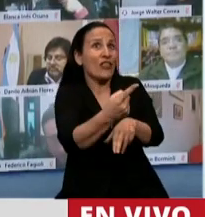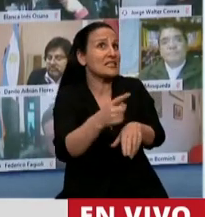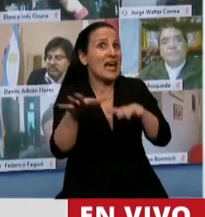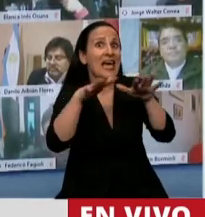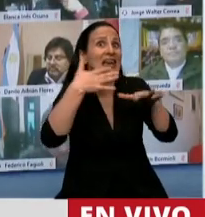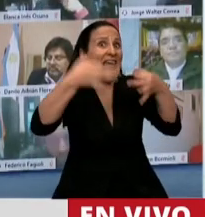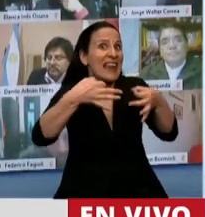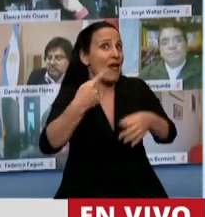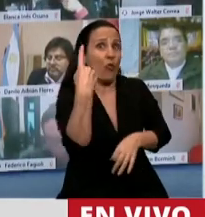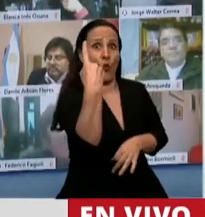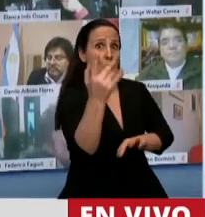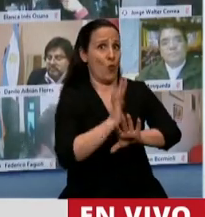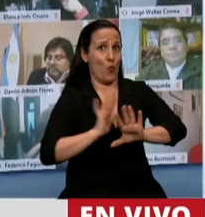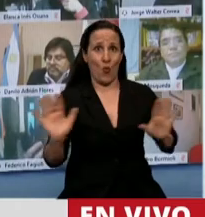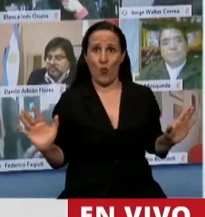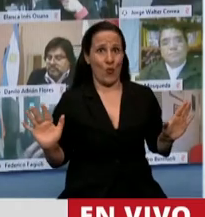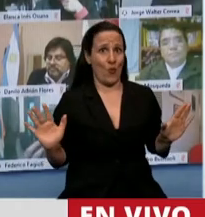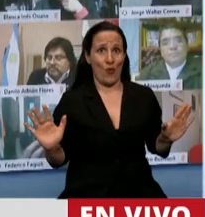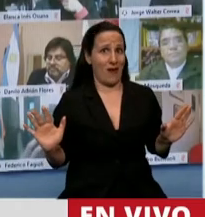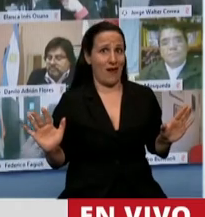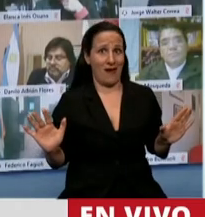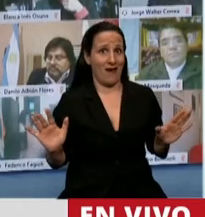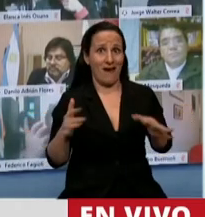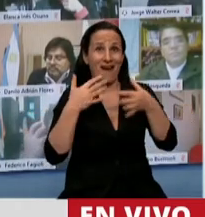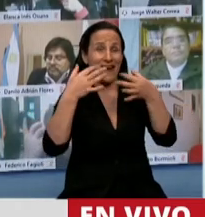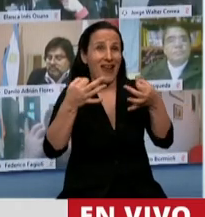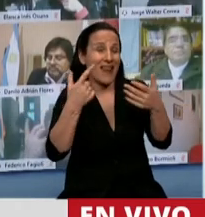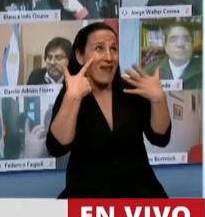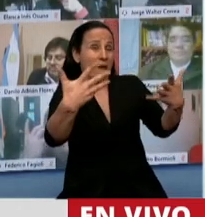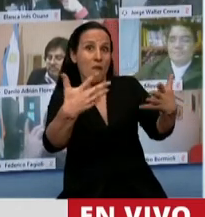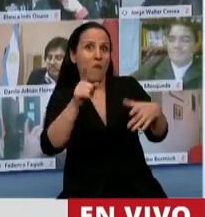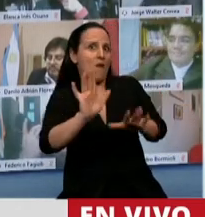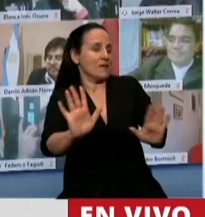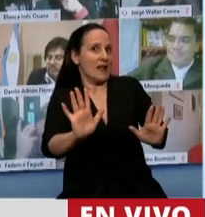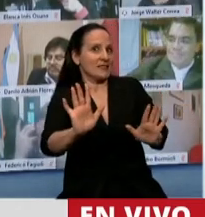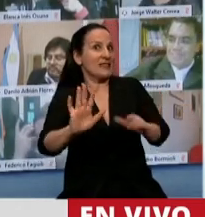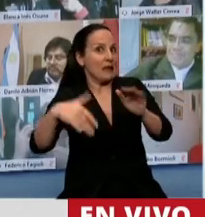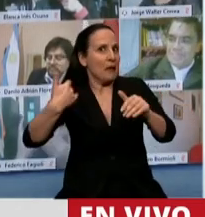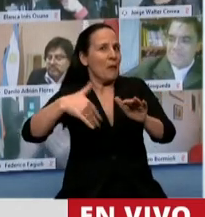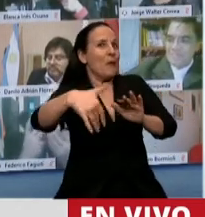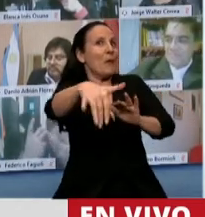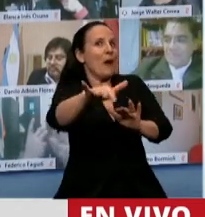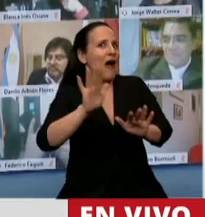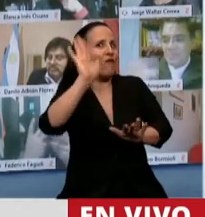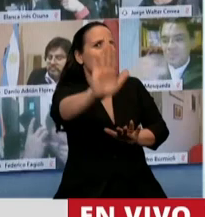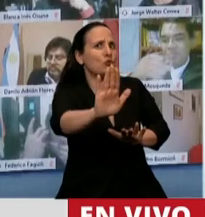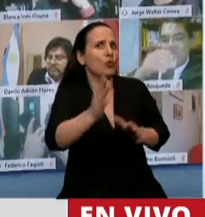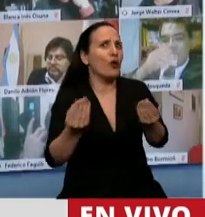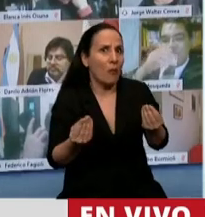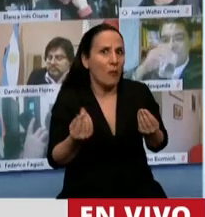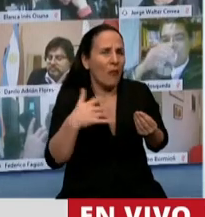y esa realidad que está así en el futuro va a necesitar de los acuerdos,